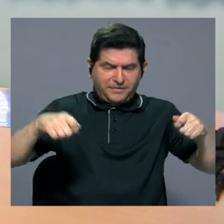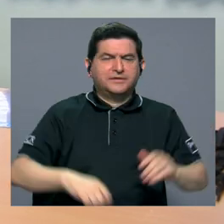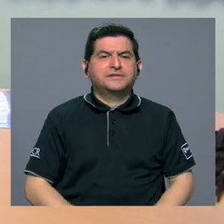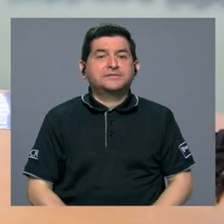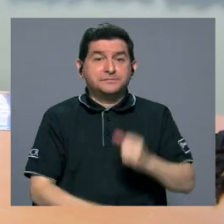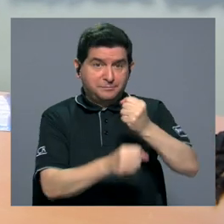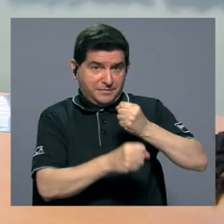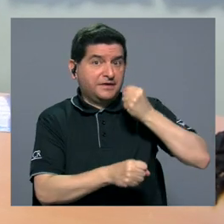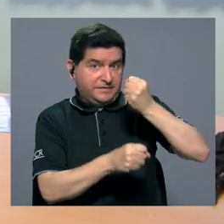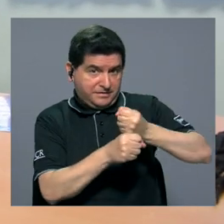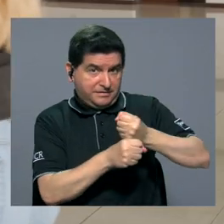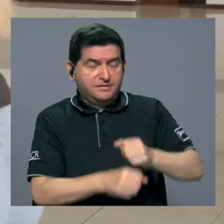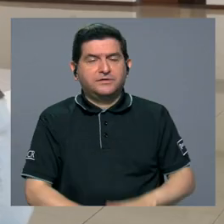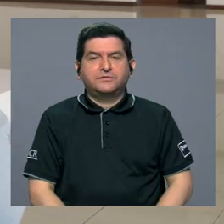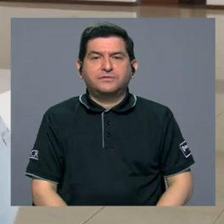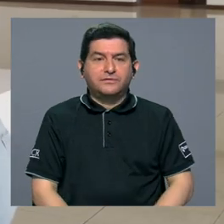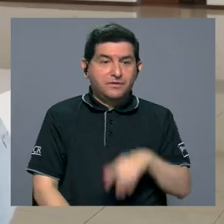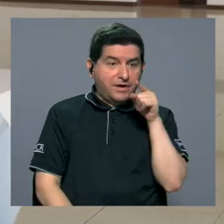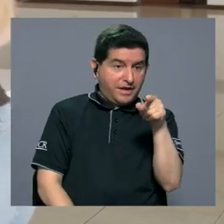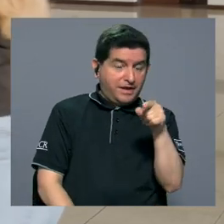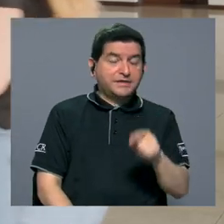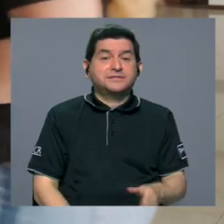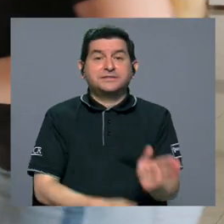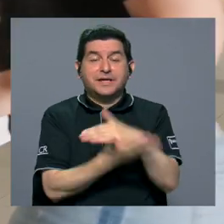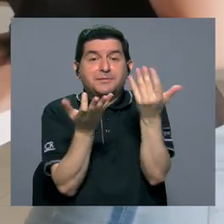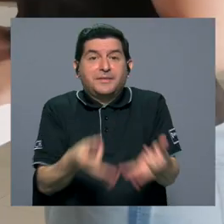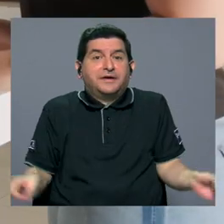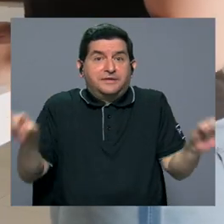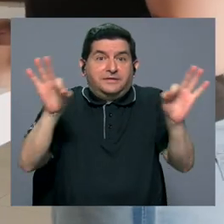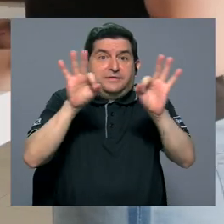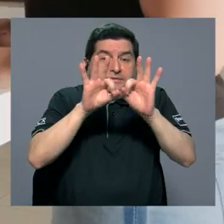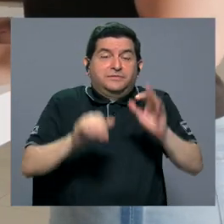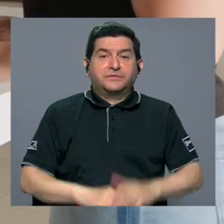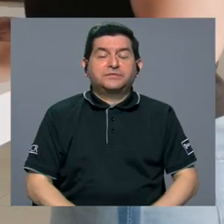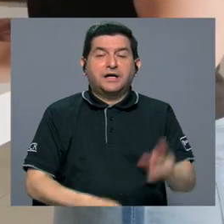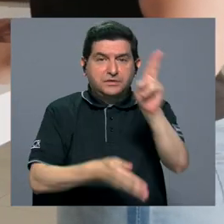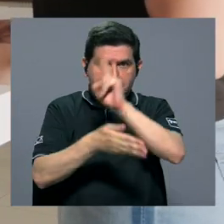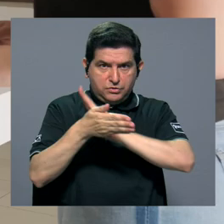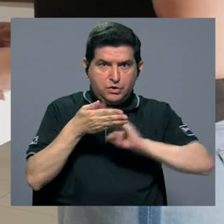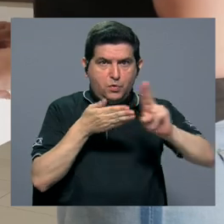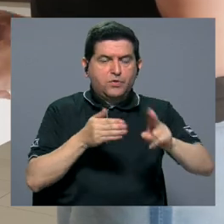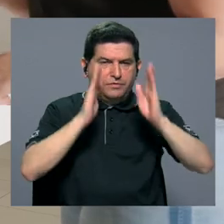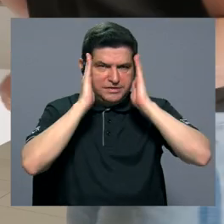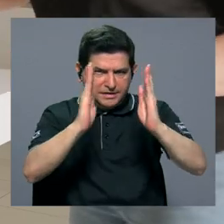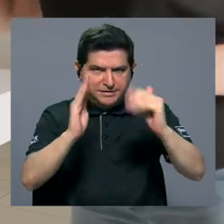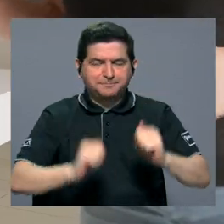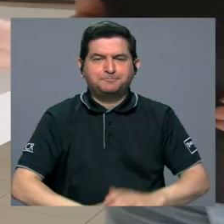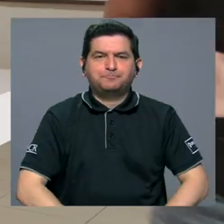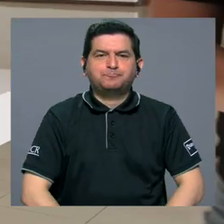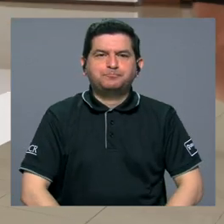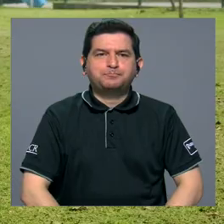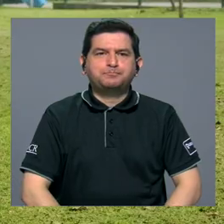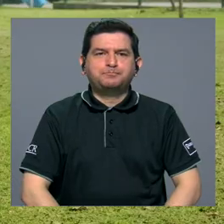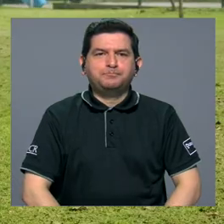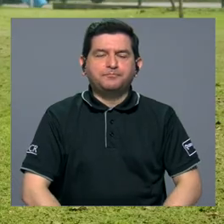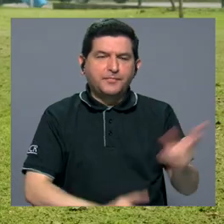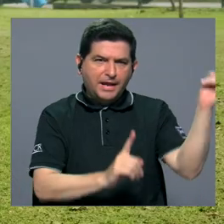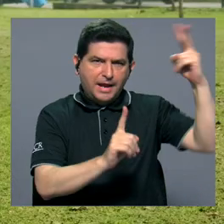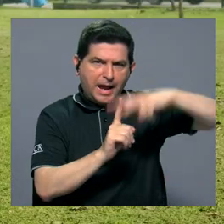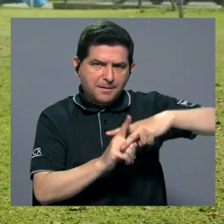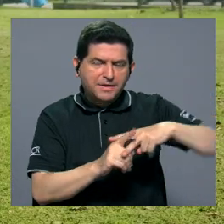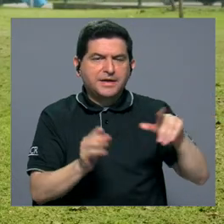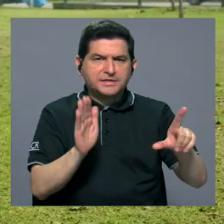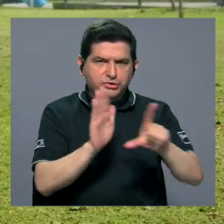del trabajo. Y entonces, eso es una de las grandes situaciones en que la universidad tiene que abocarse. La